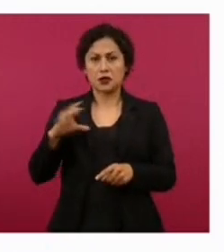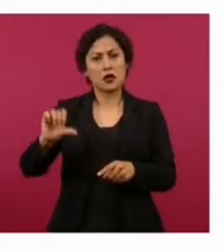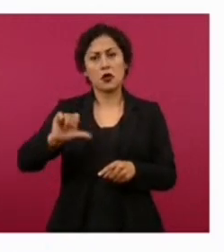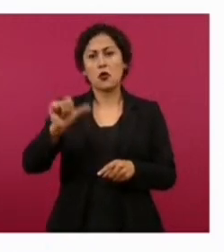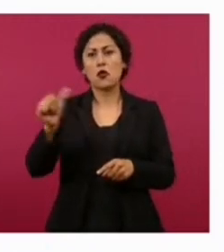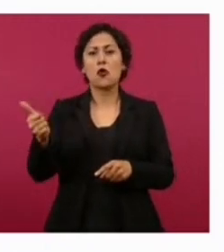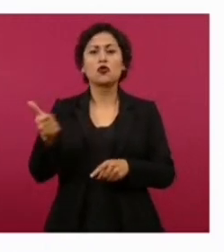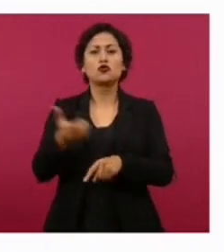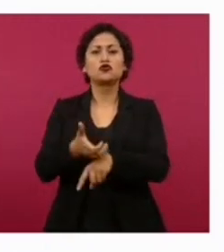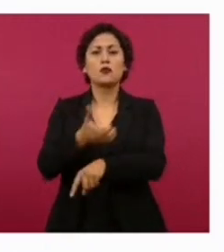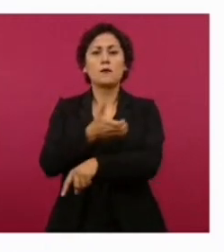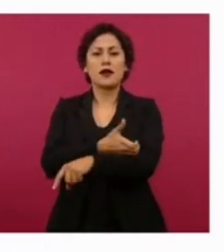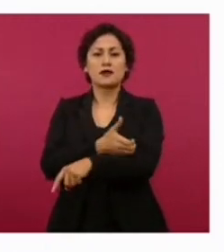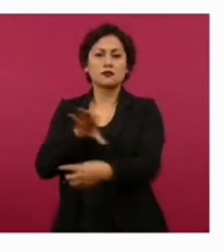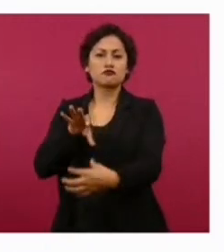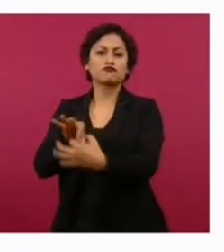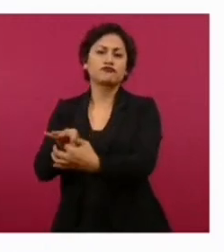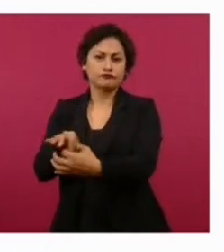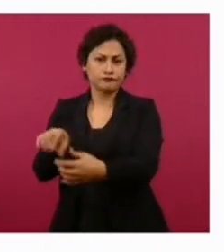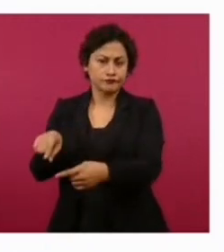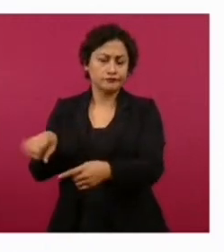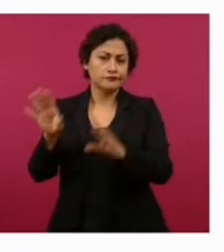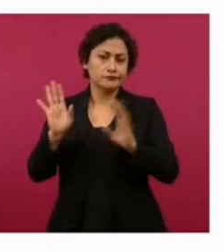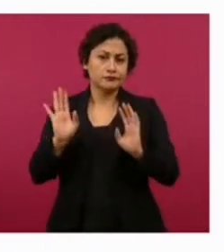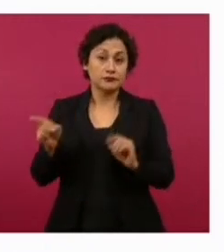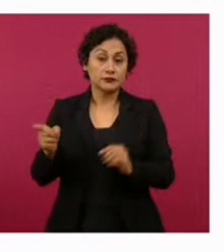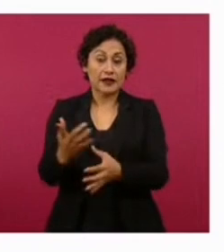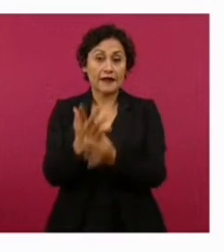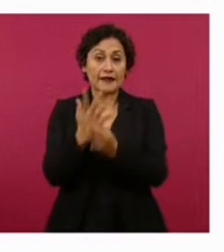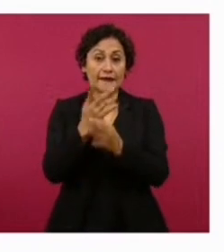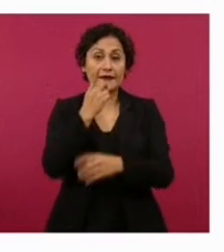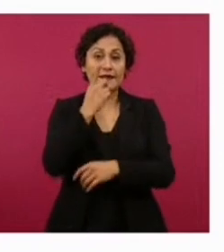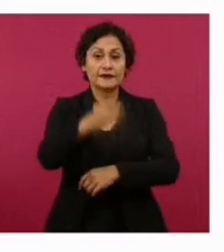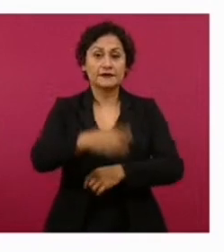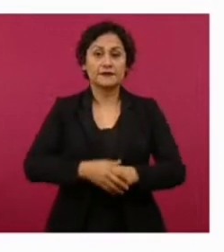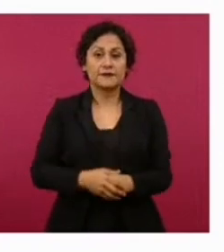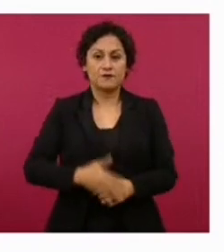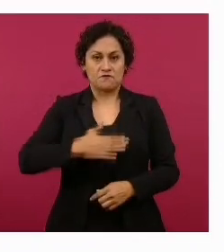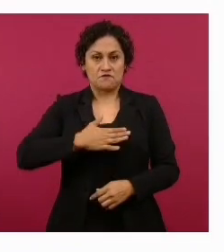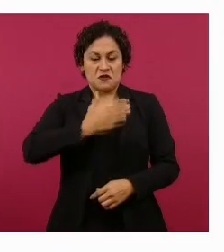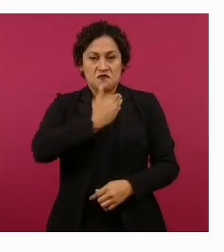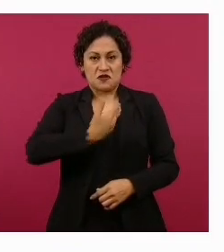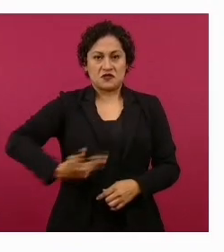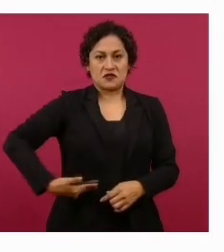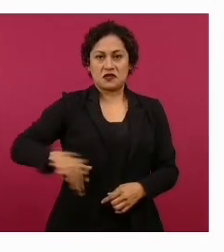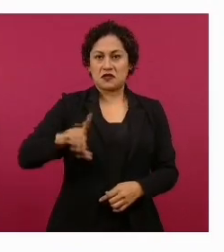teniendo muchos lectores, dice yo no tengo por presidente a López. Entonces,